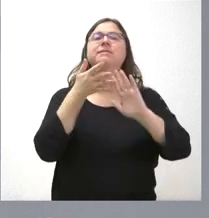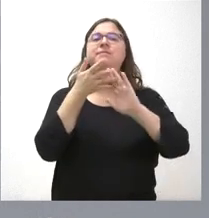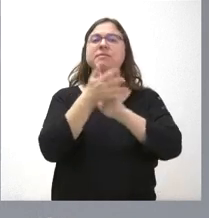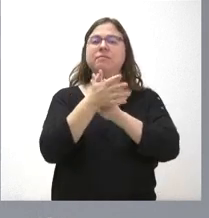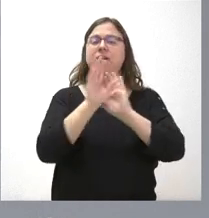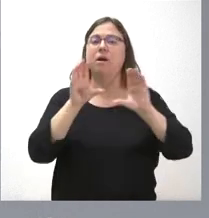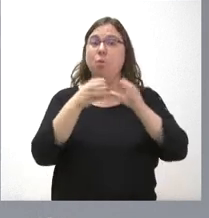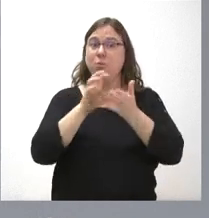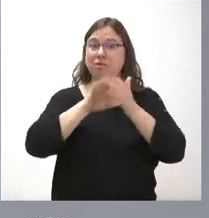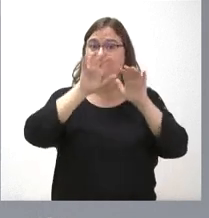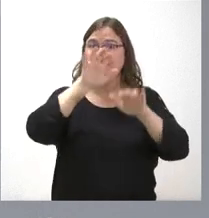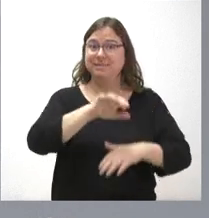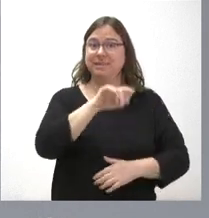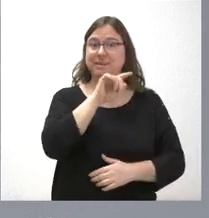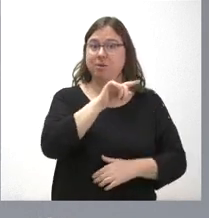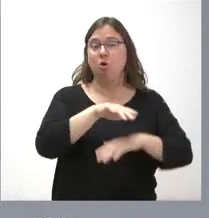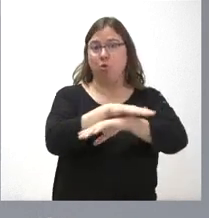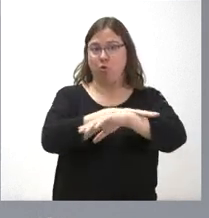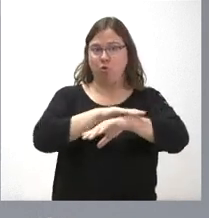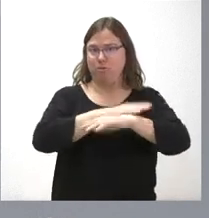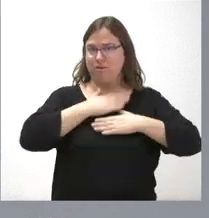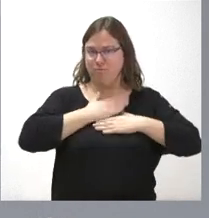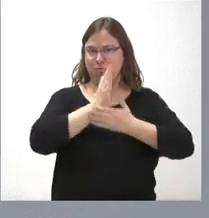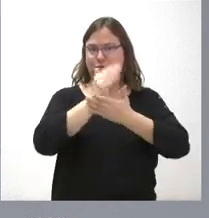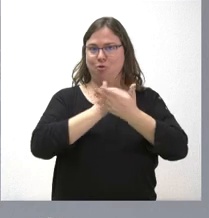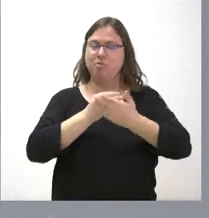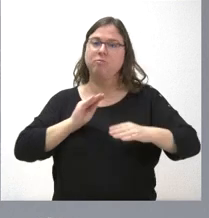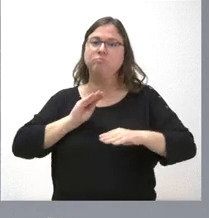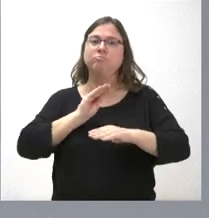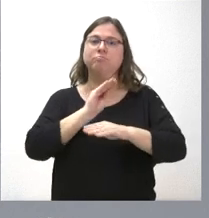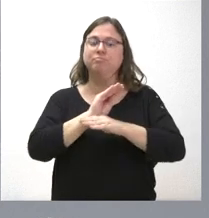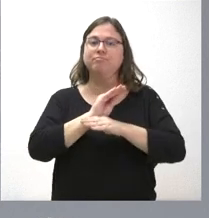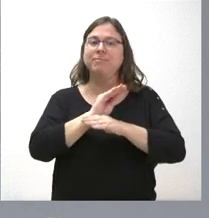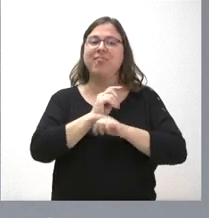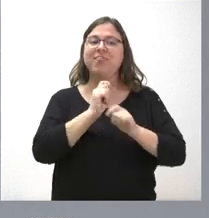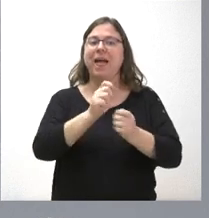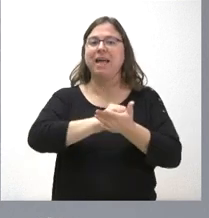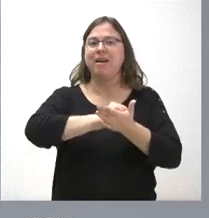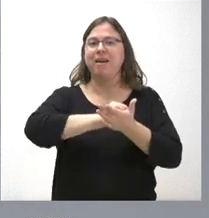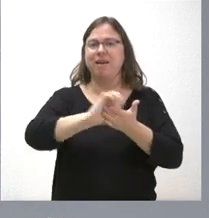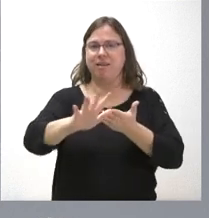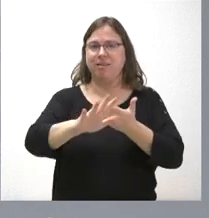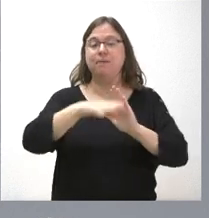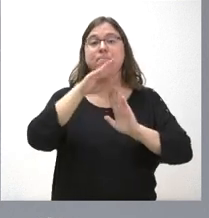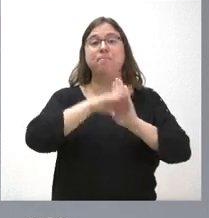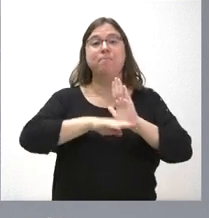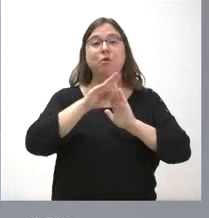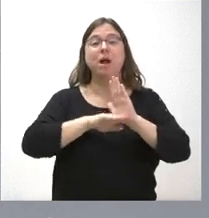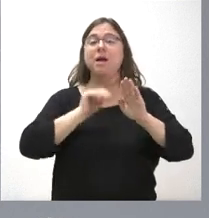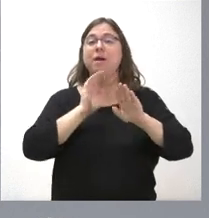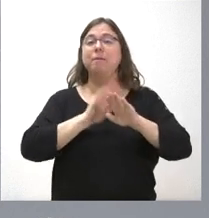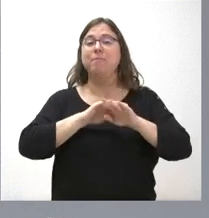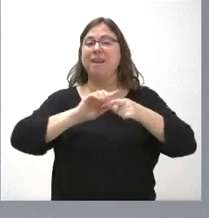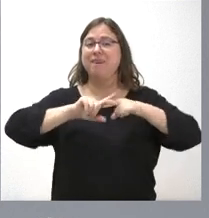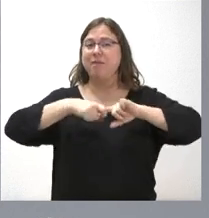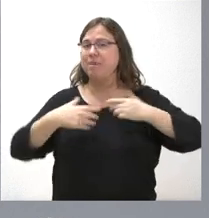de Castilla y León, el Gobierno de esta comunidad, financia la gratuidad de este programa para todas las